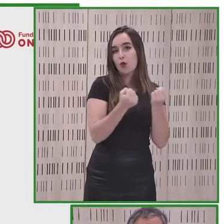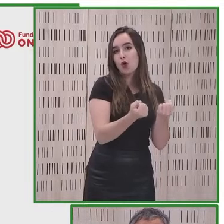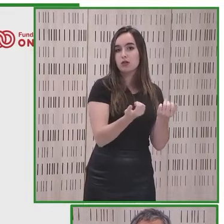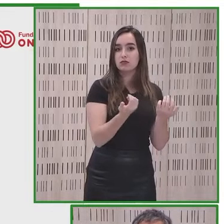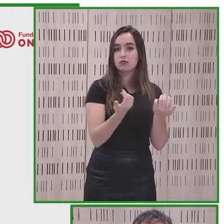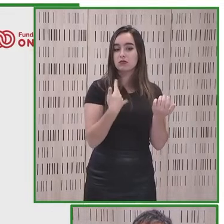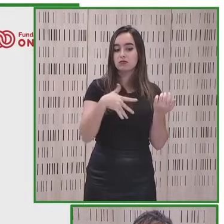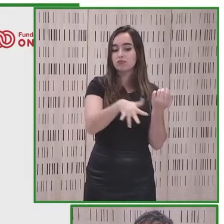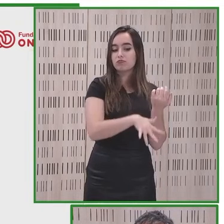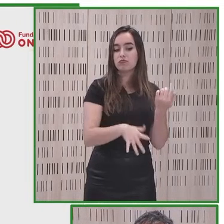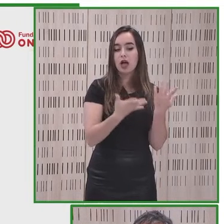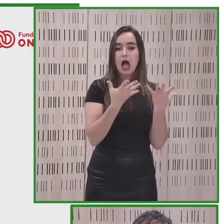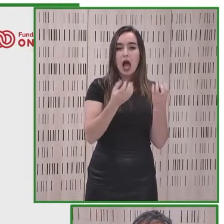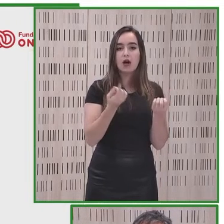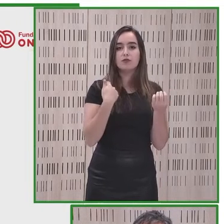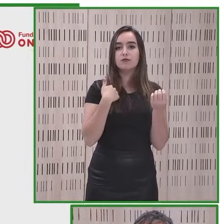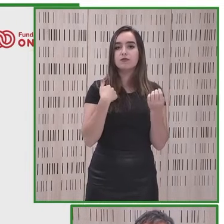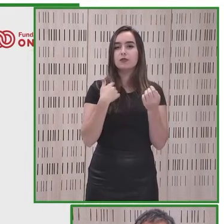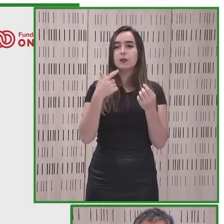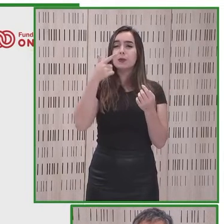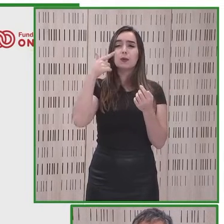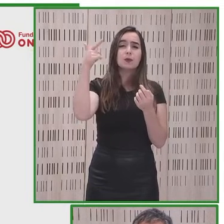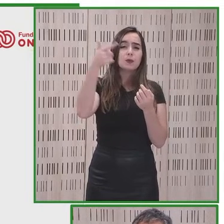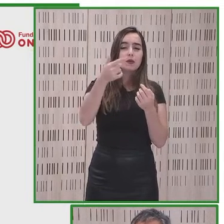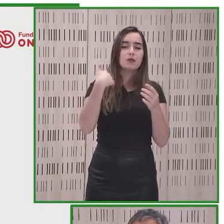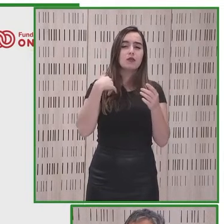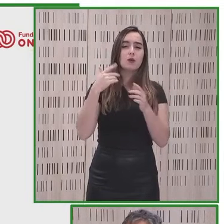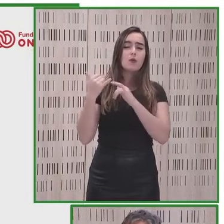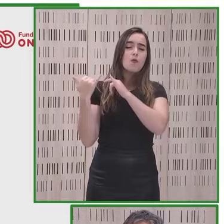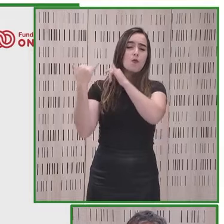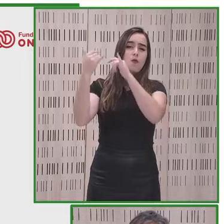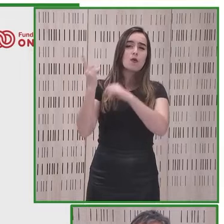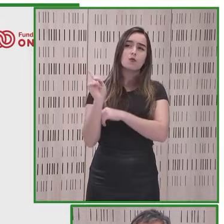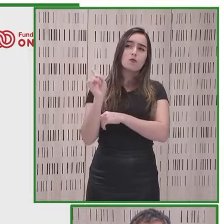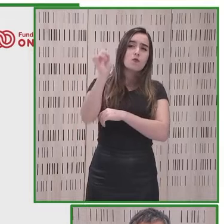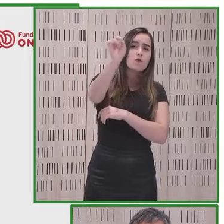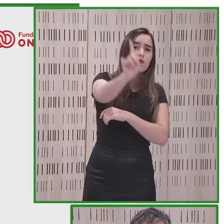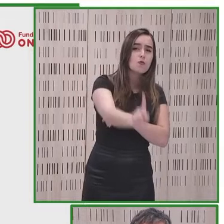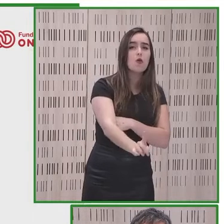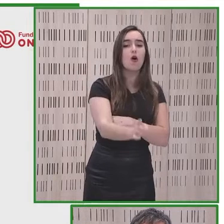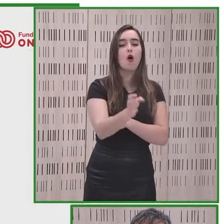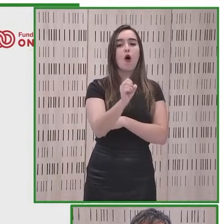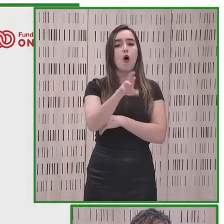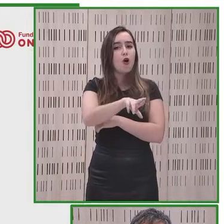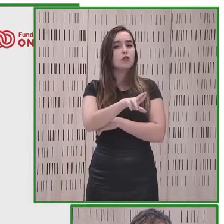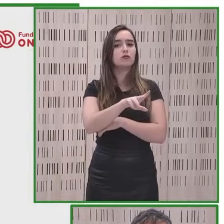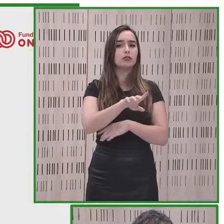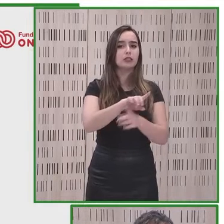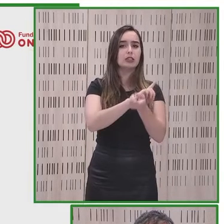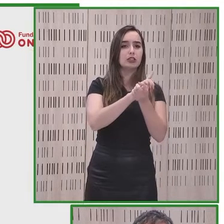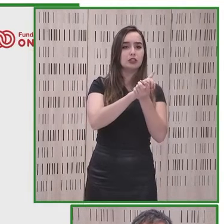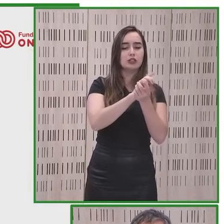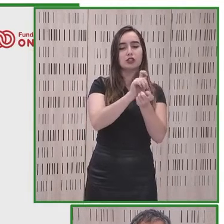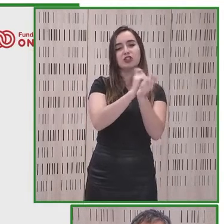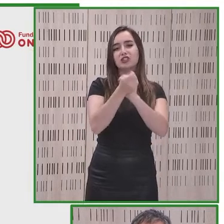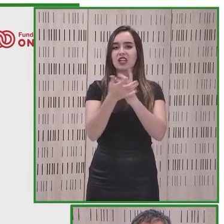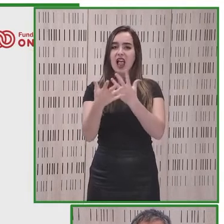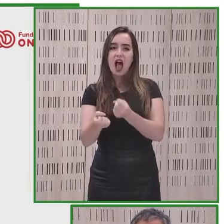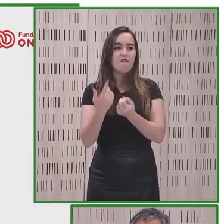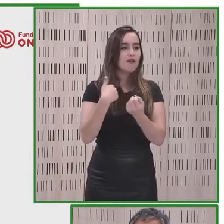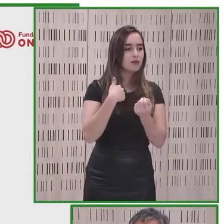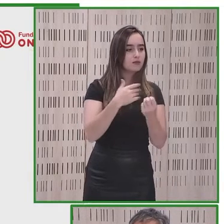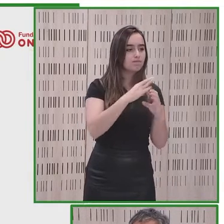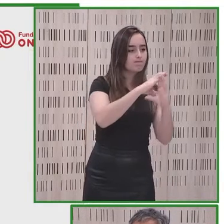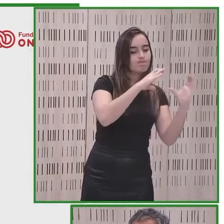que desplazarte largas distancias sobre todo hacer intercambios y decidimos poner en